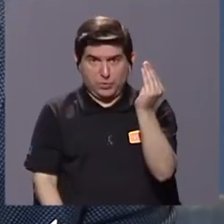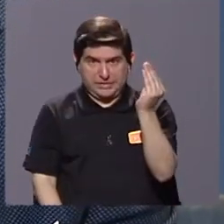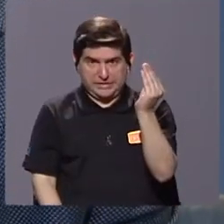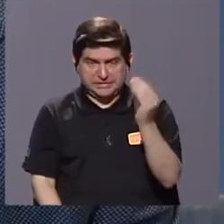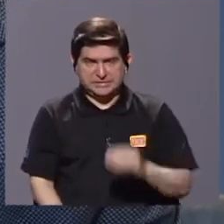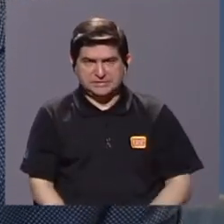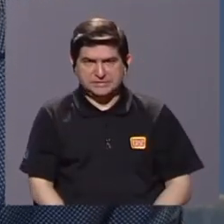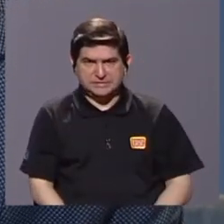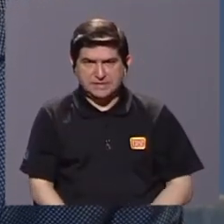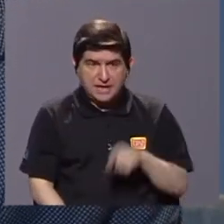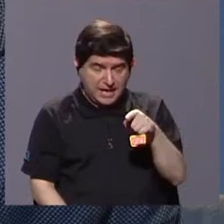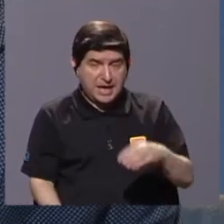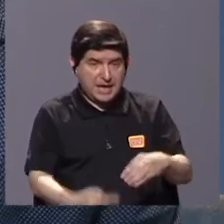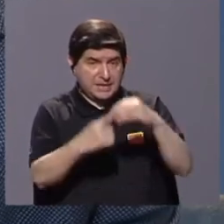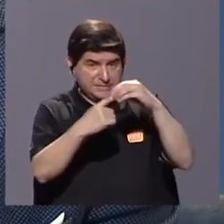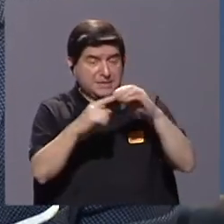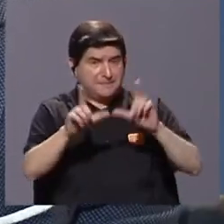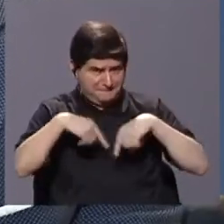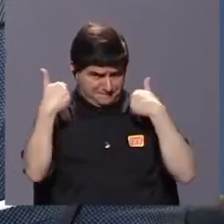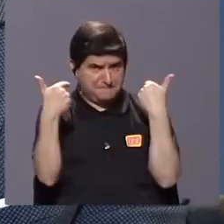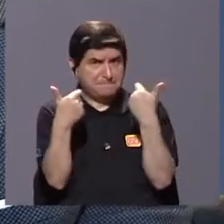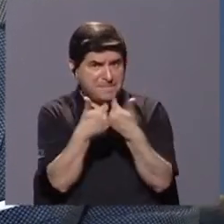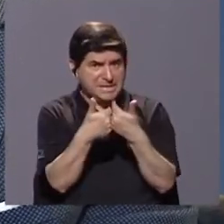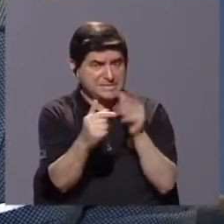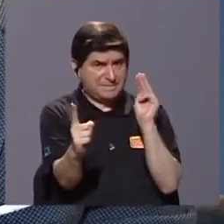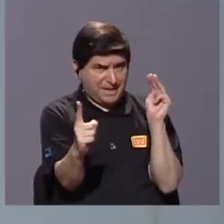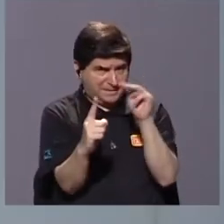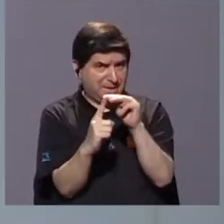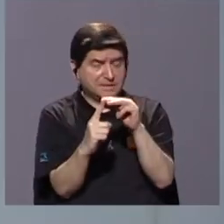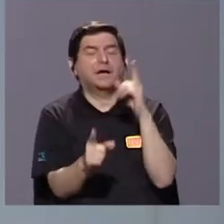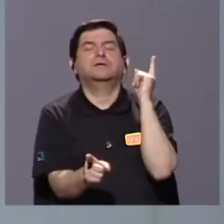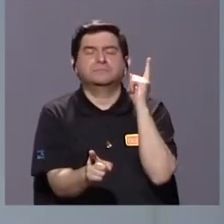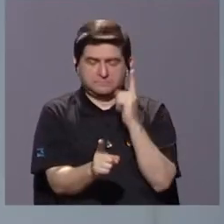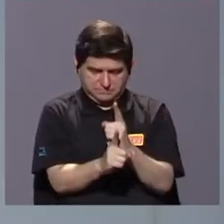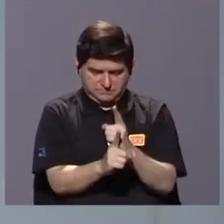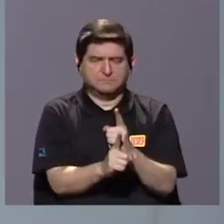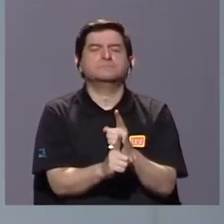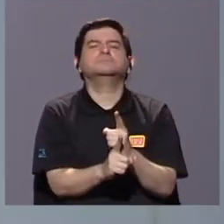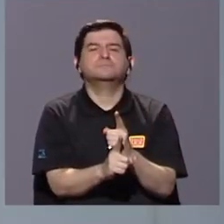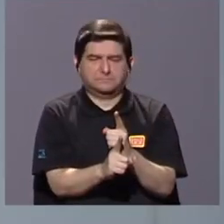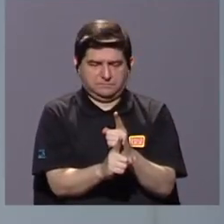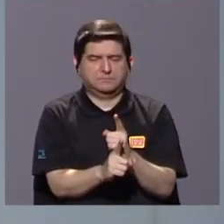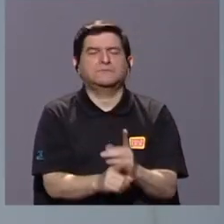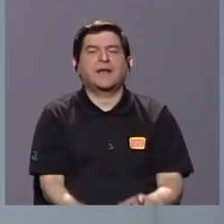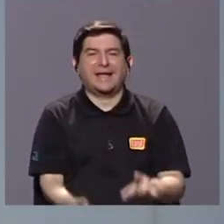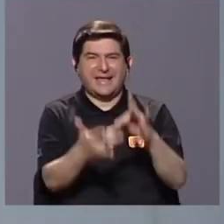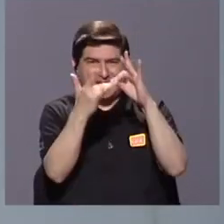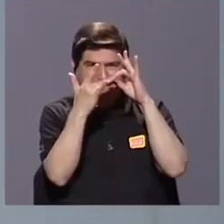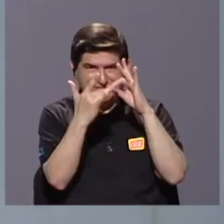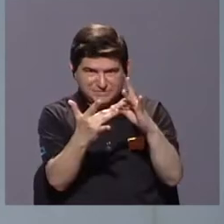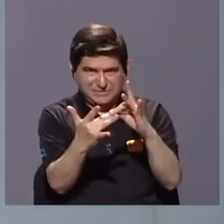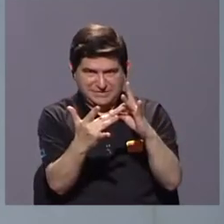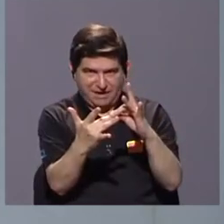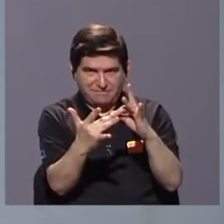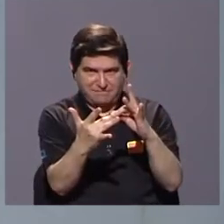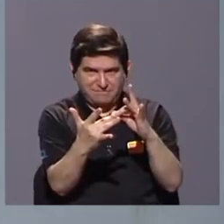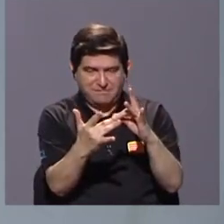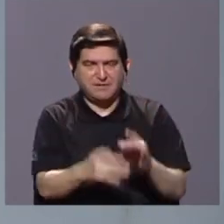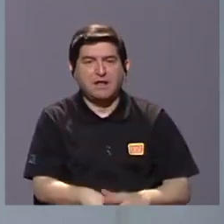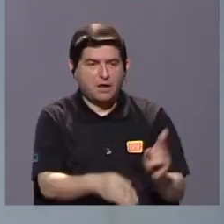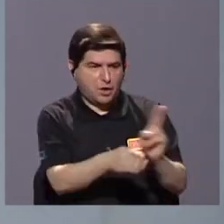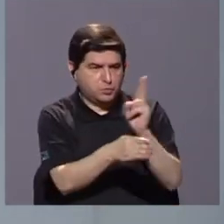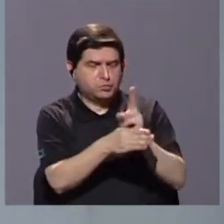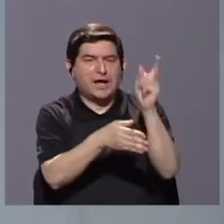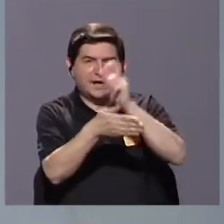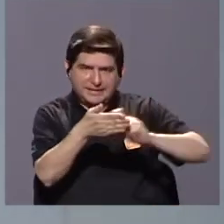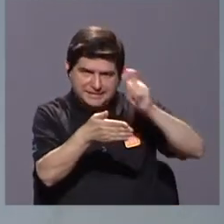Ese es el principal grupo, meta de ustedes. Correcto. Está dirigido principalmente para usarse